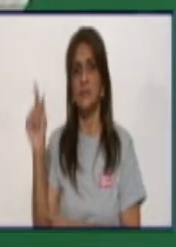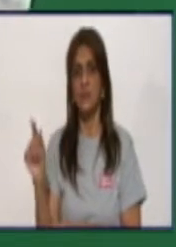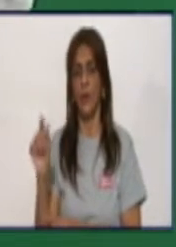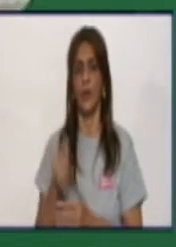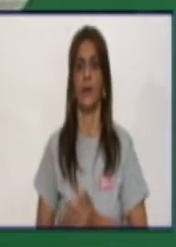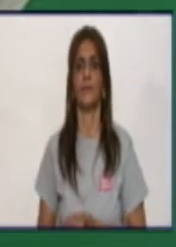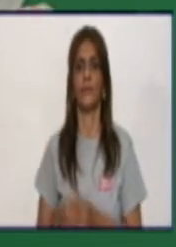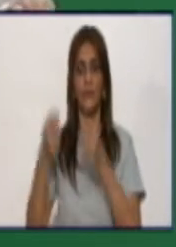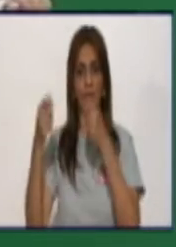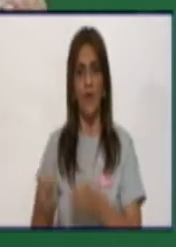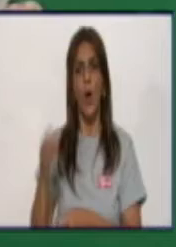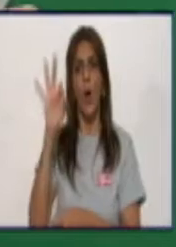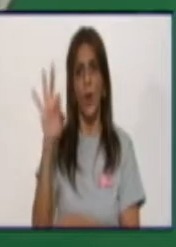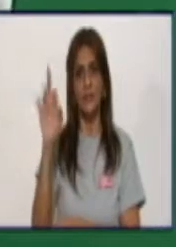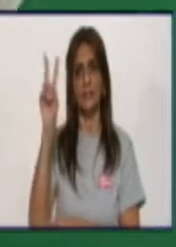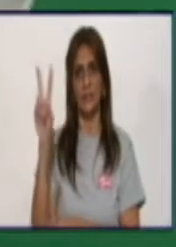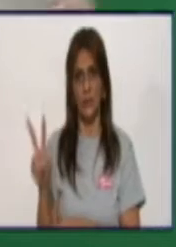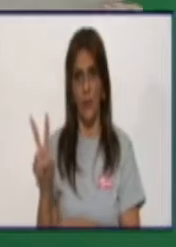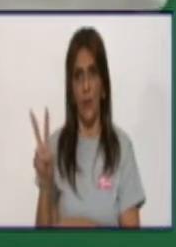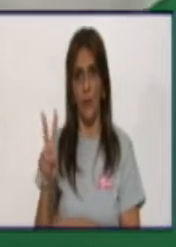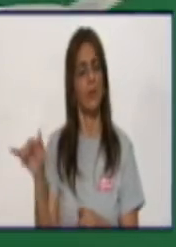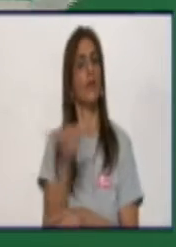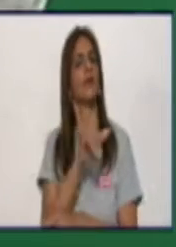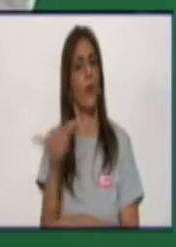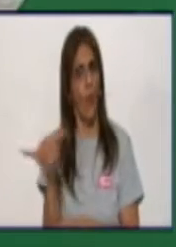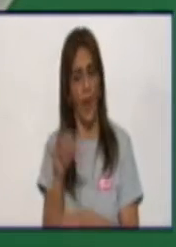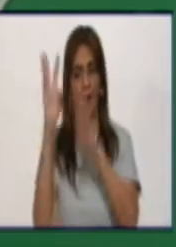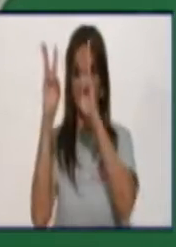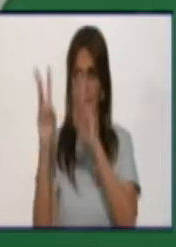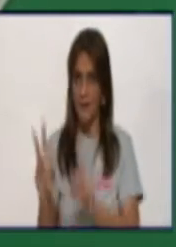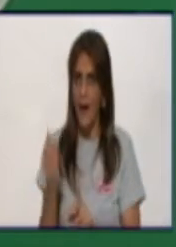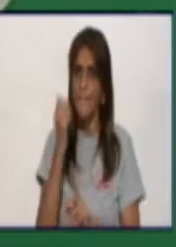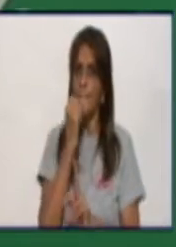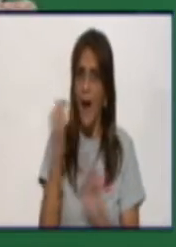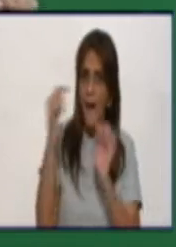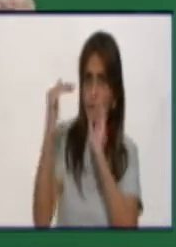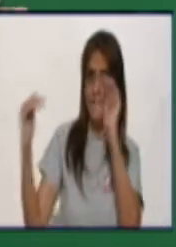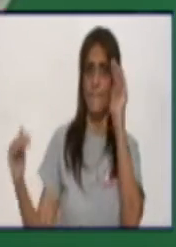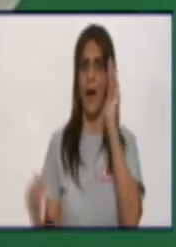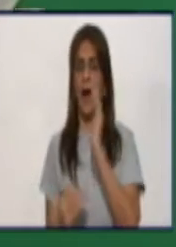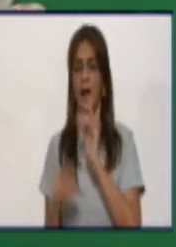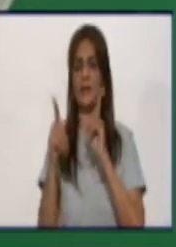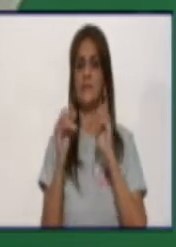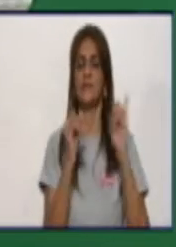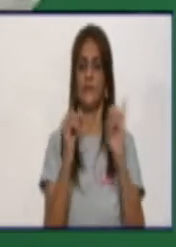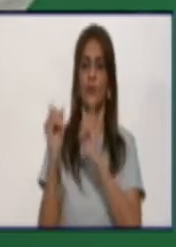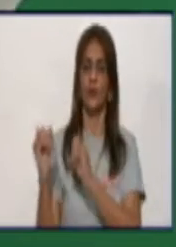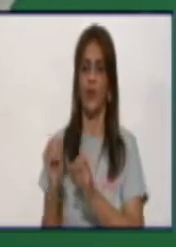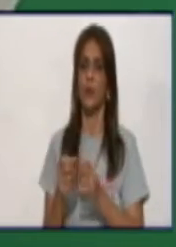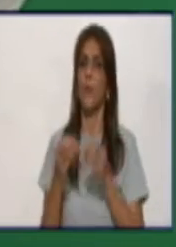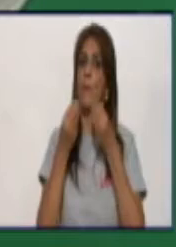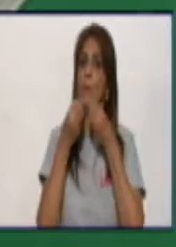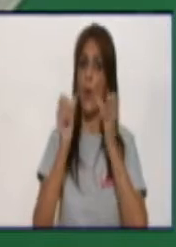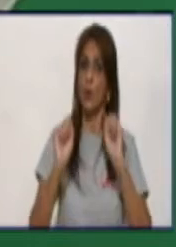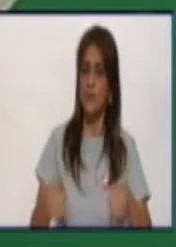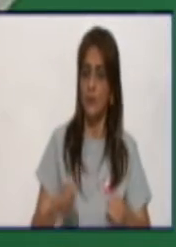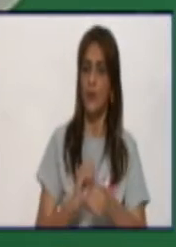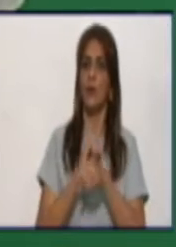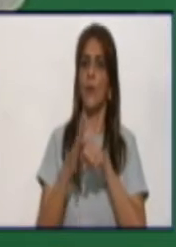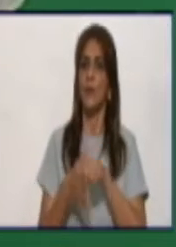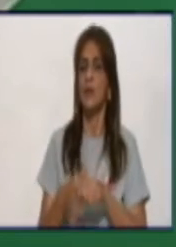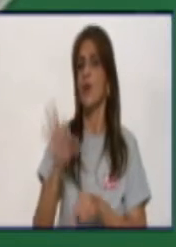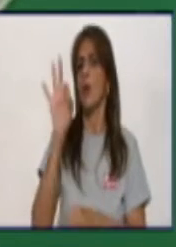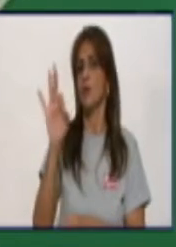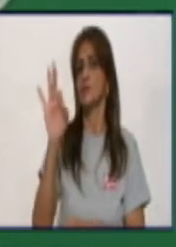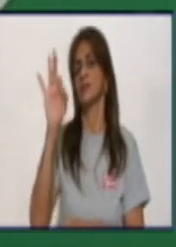82, también la cifra más baja que hemos venido reportando en los últimos días. Sospechosos 54, también con una tendencia